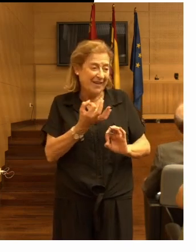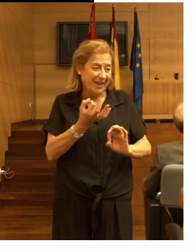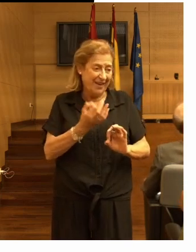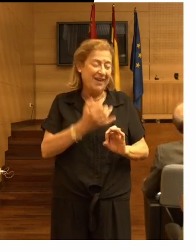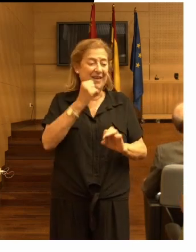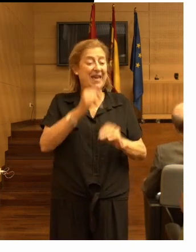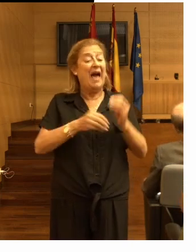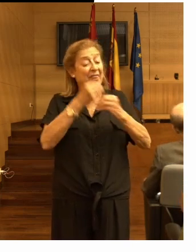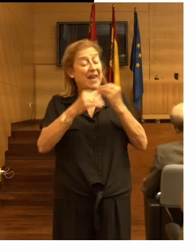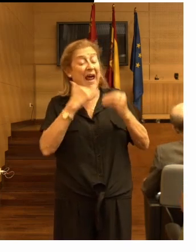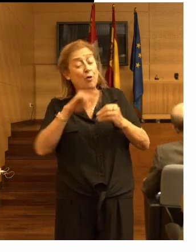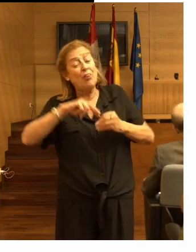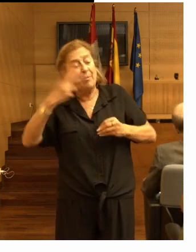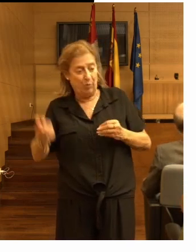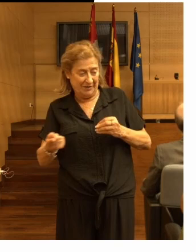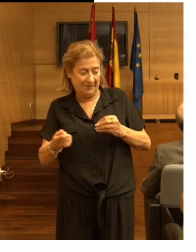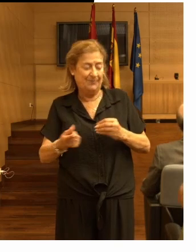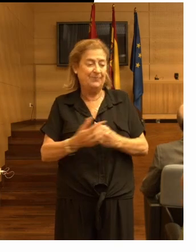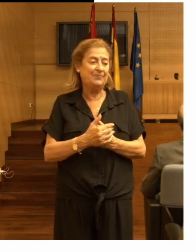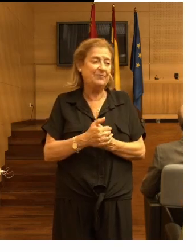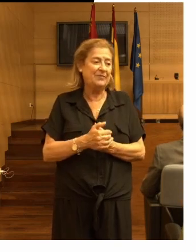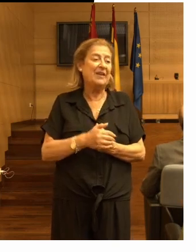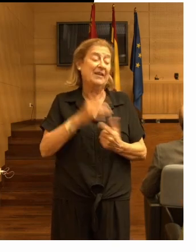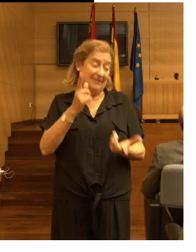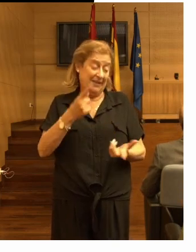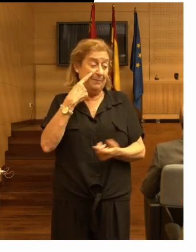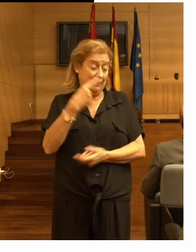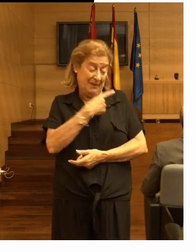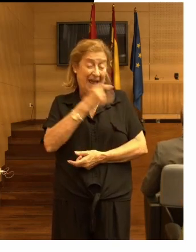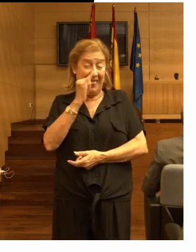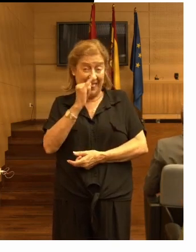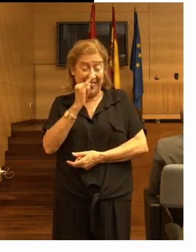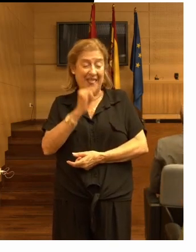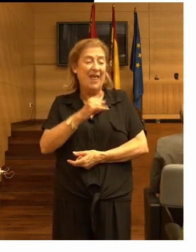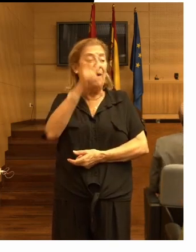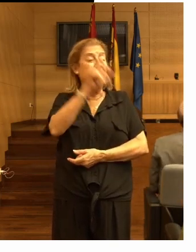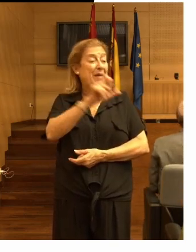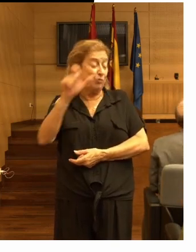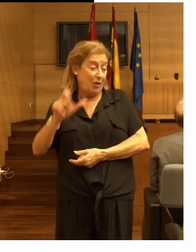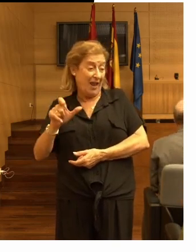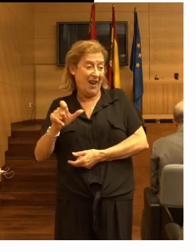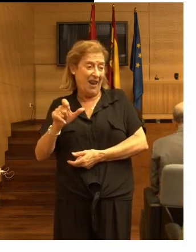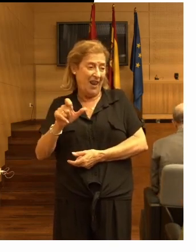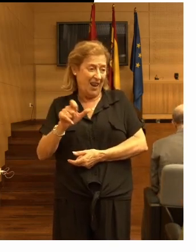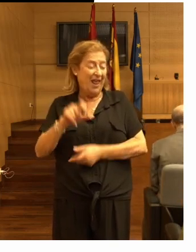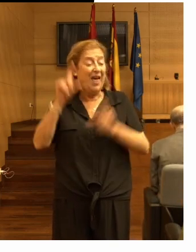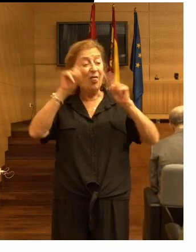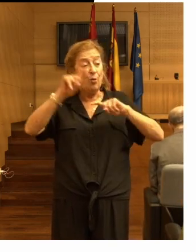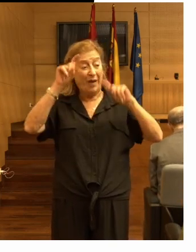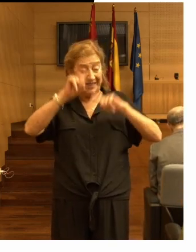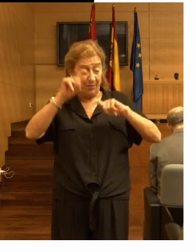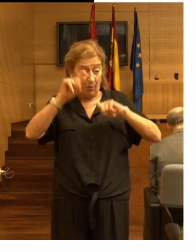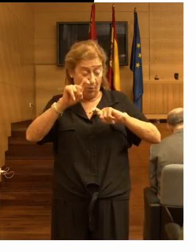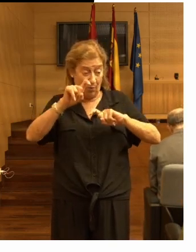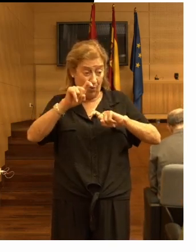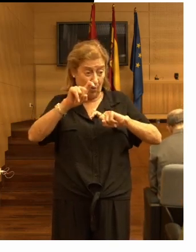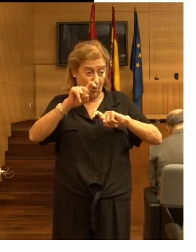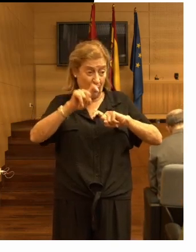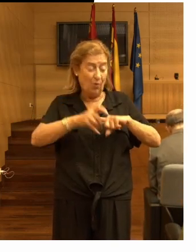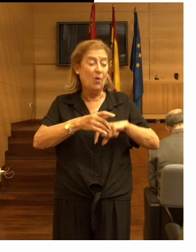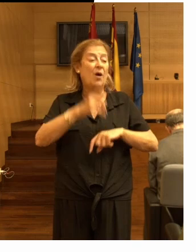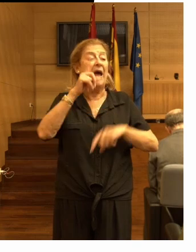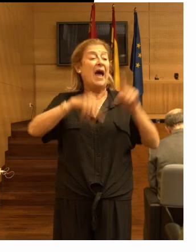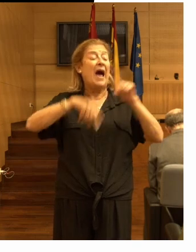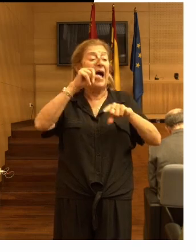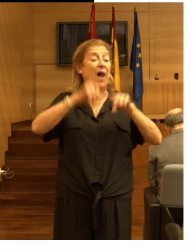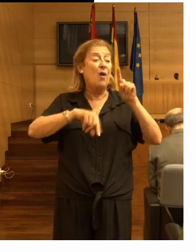algo al respecto después así que aquí tenemos personal educativo alguien que